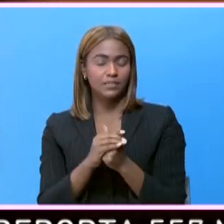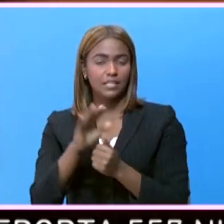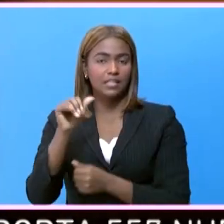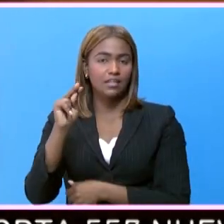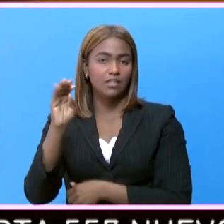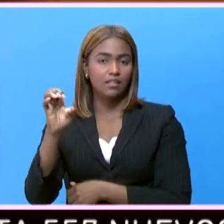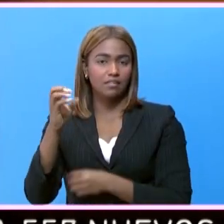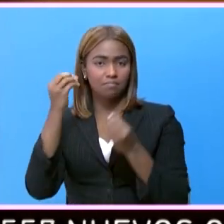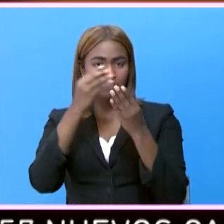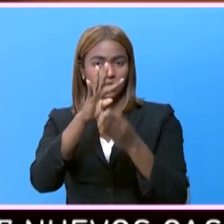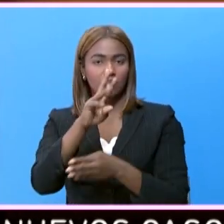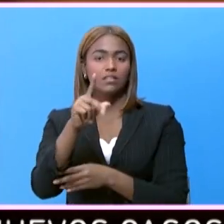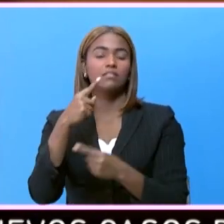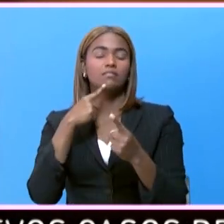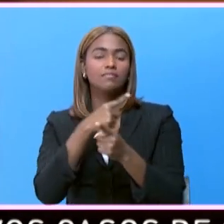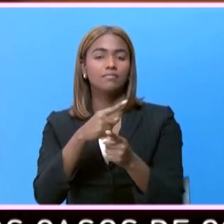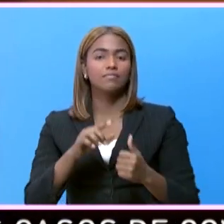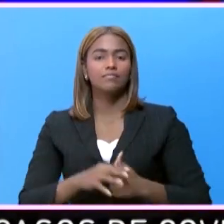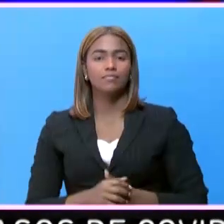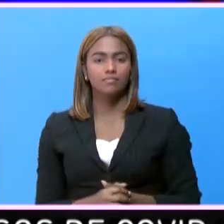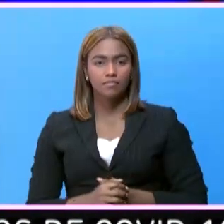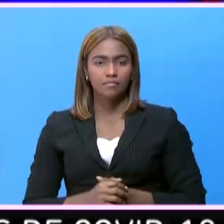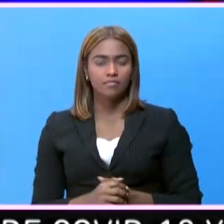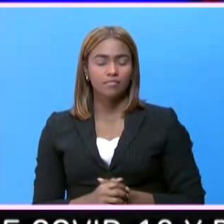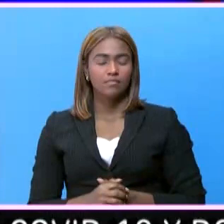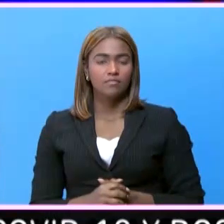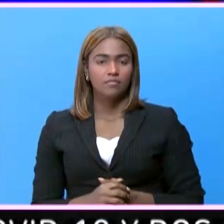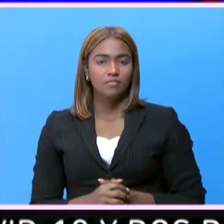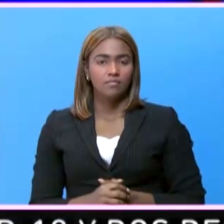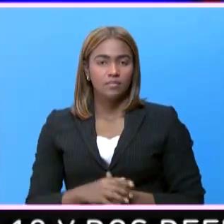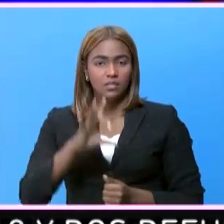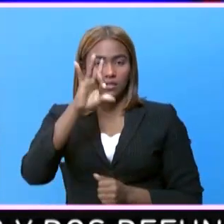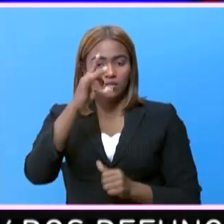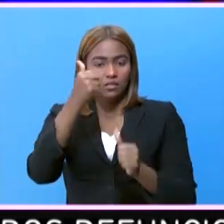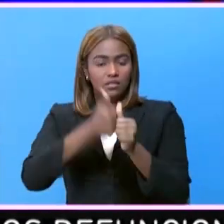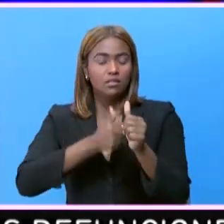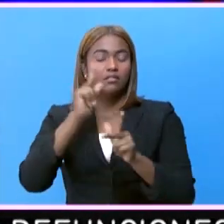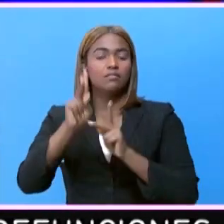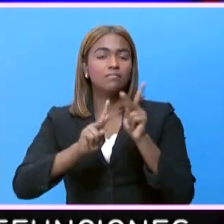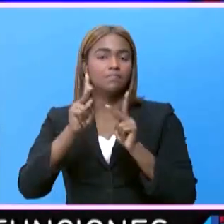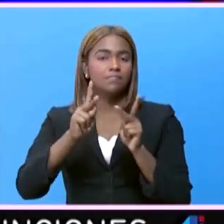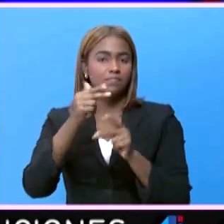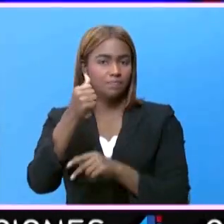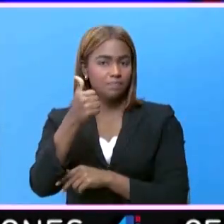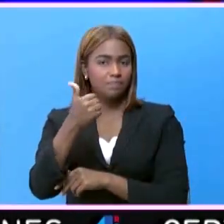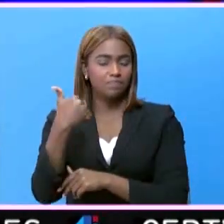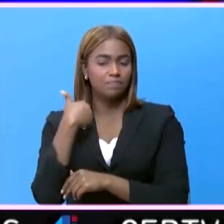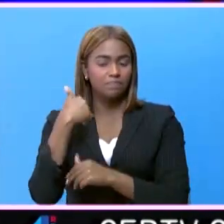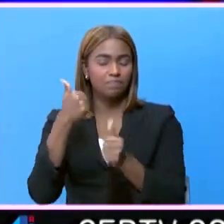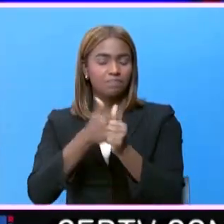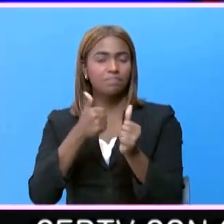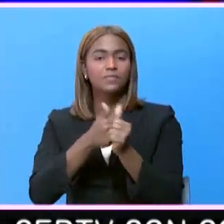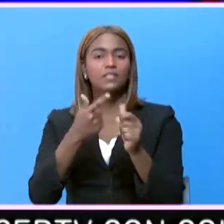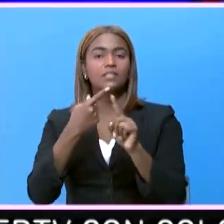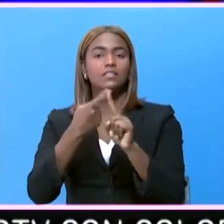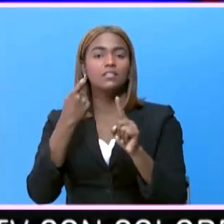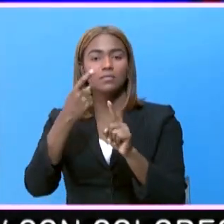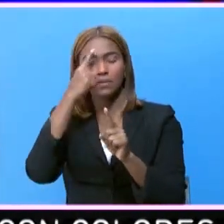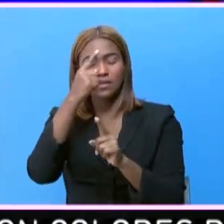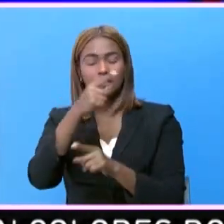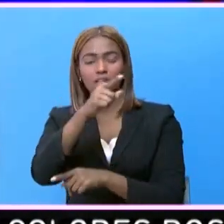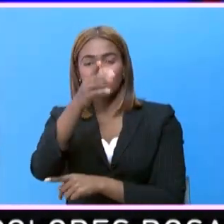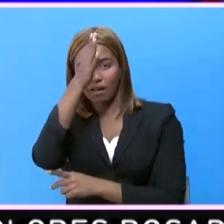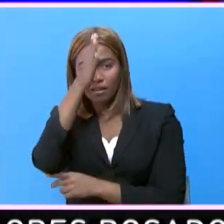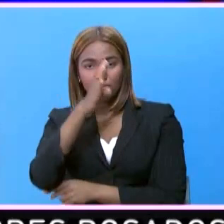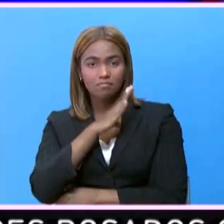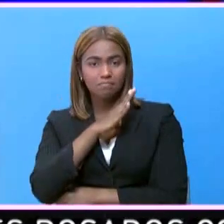Katherine Sánchez, 4RD Noticias. Ocho de cada diez personas que se suicidan pertenecen al género